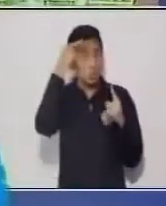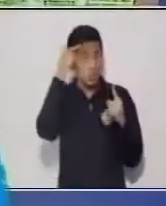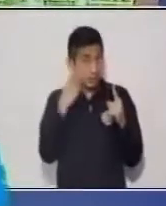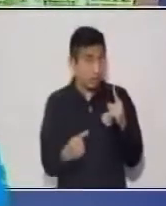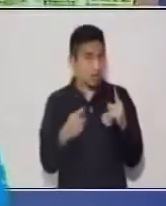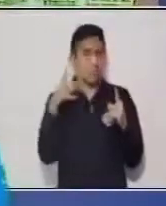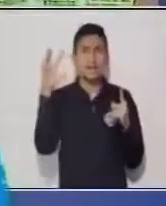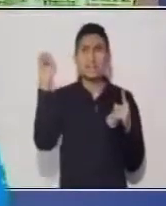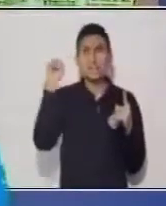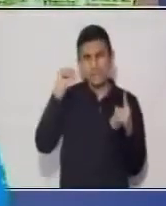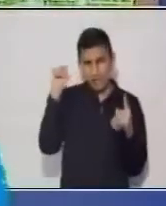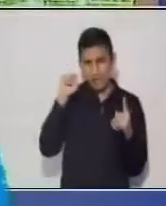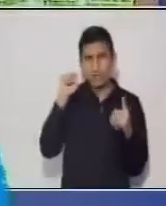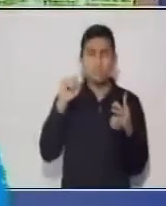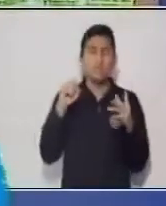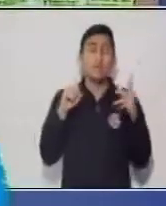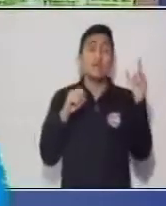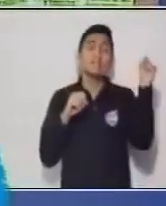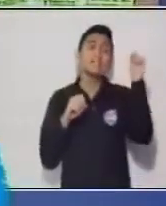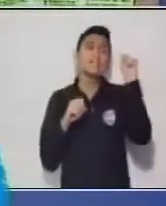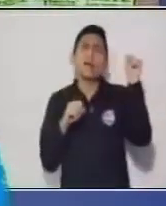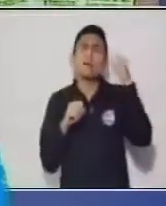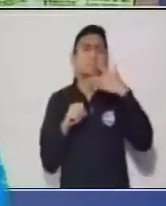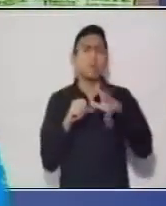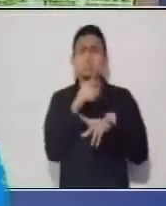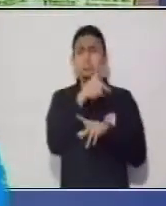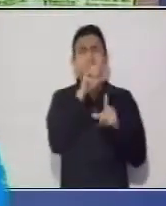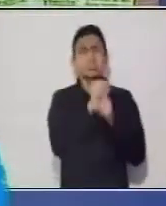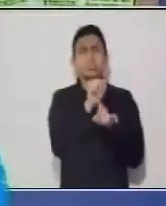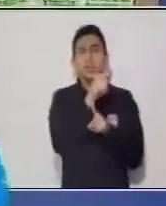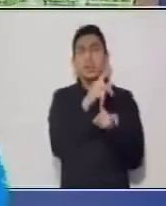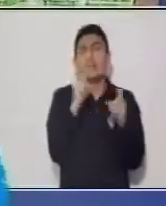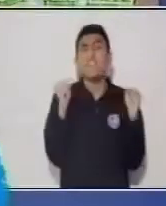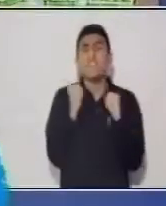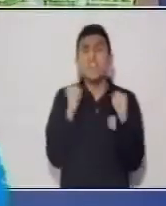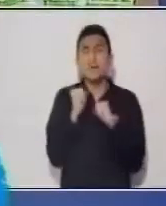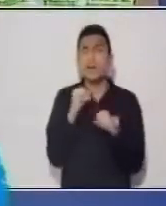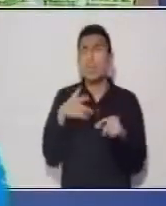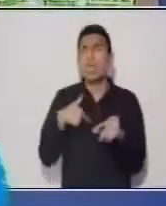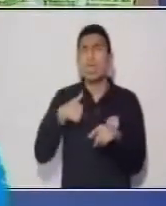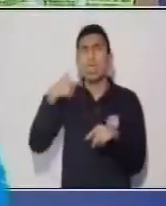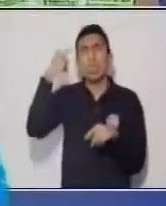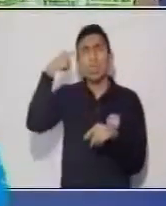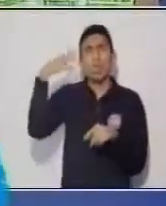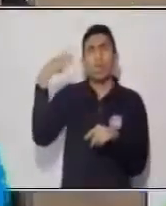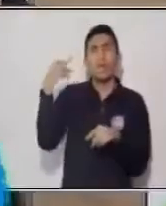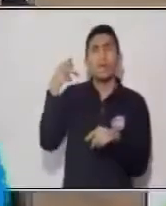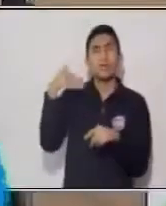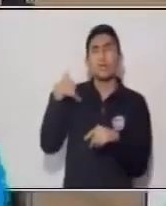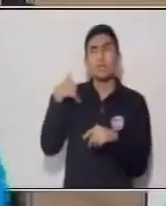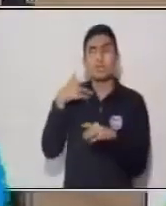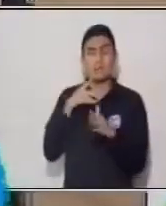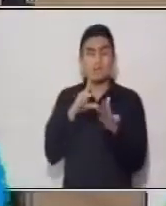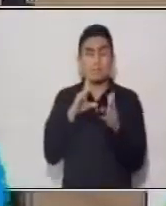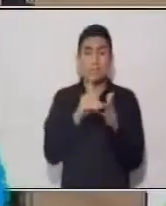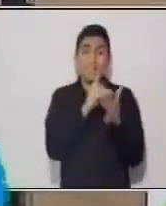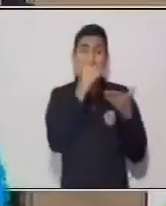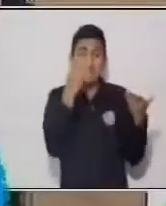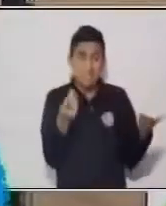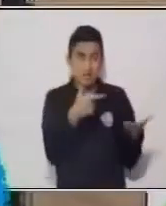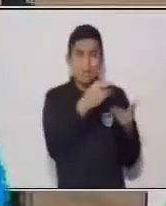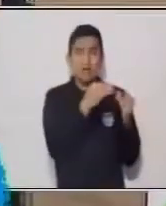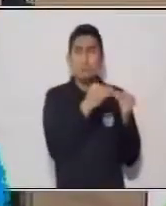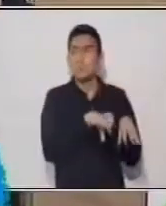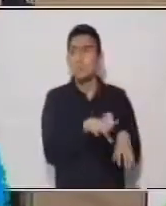era sábado, un sábado urbano y terriblemente frío, me confesó que el diccionario había desaparecido de la casa.